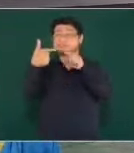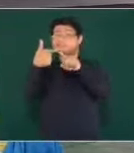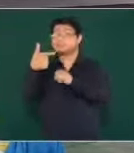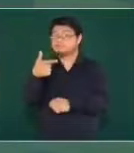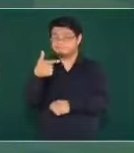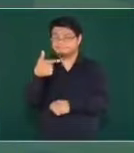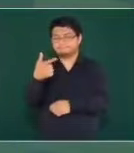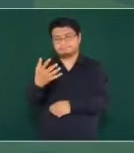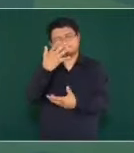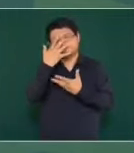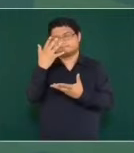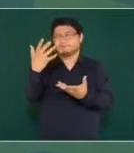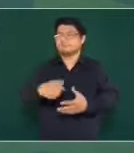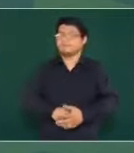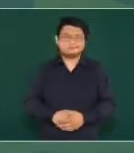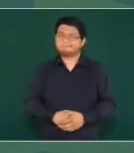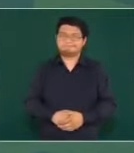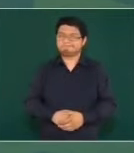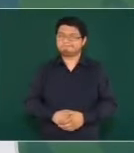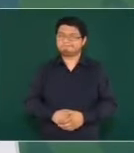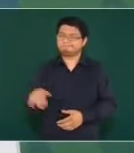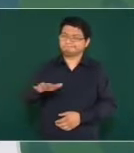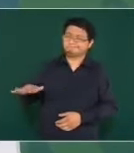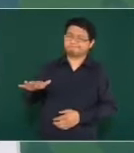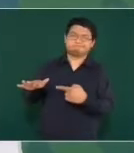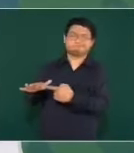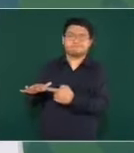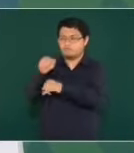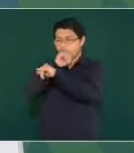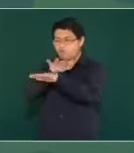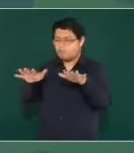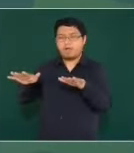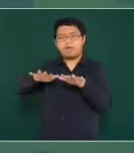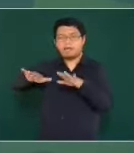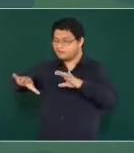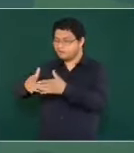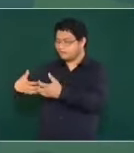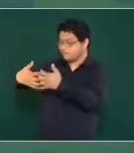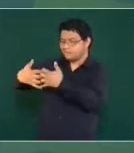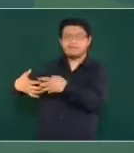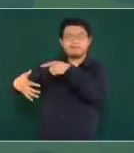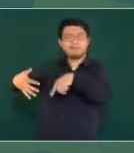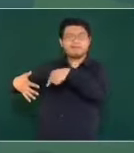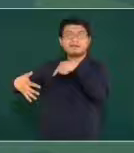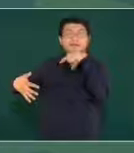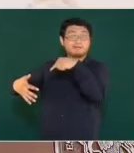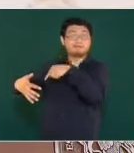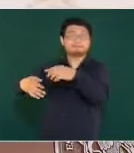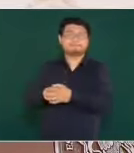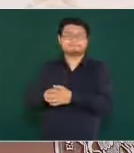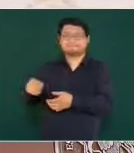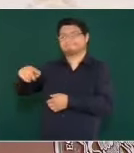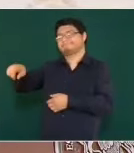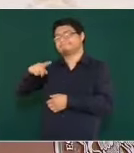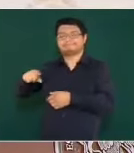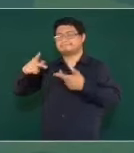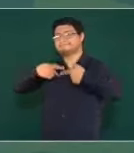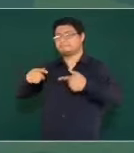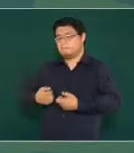Y da vergüenza que sean los medios de información al servicio de los conservadores